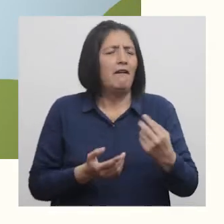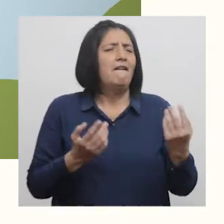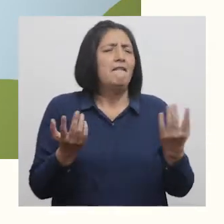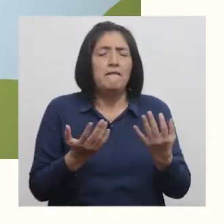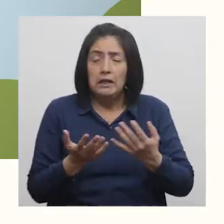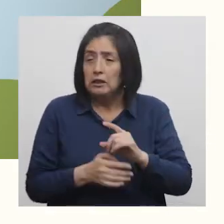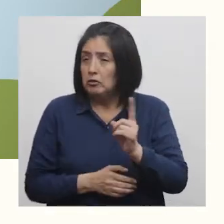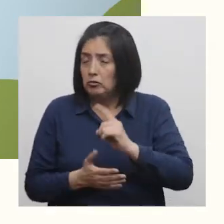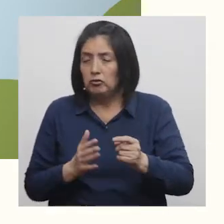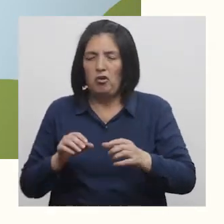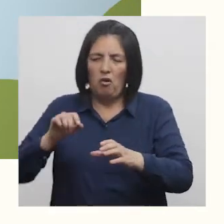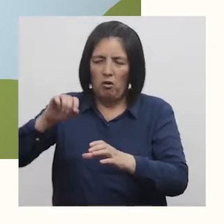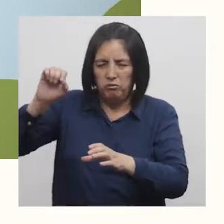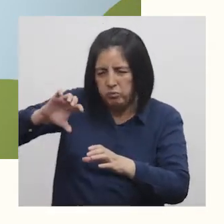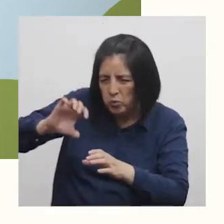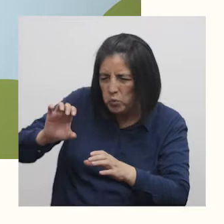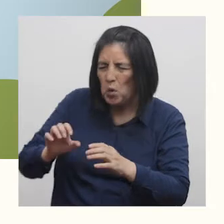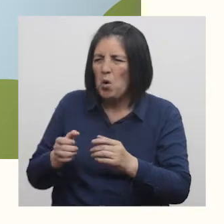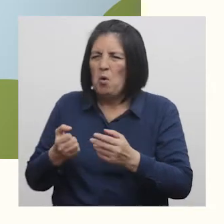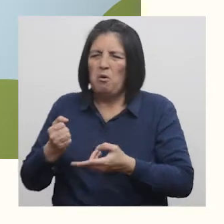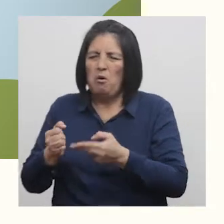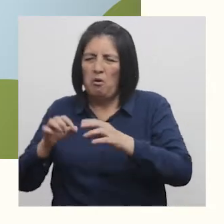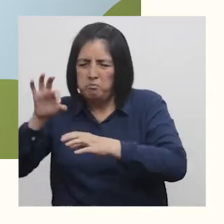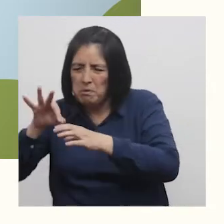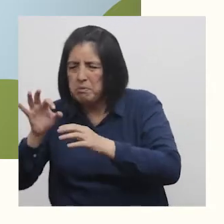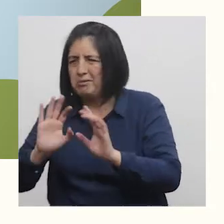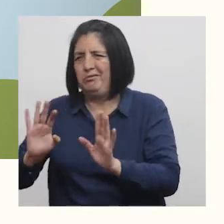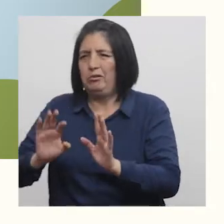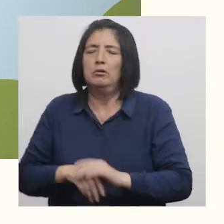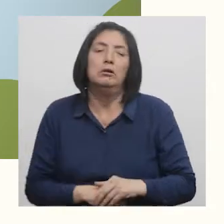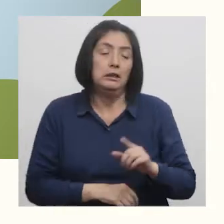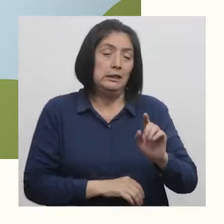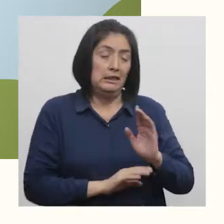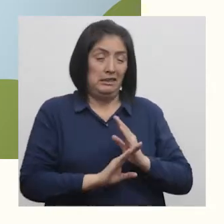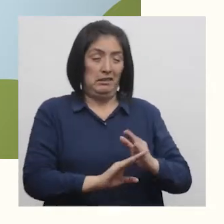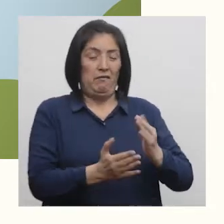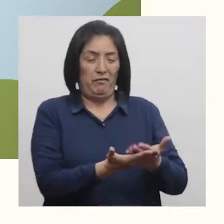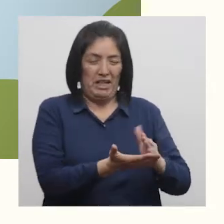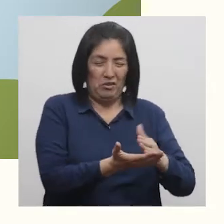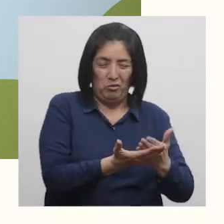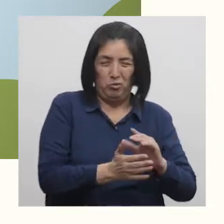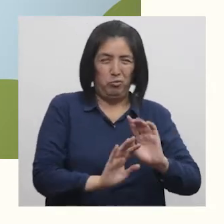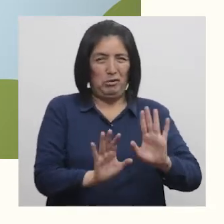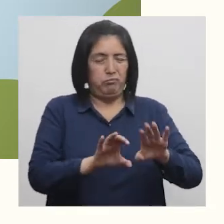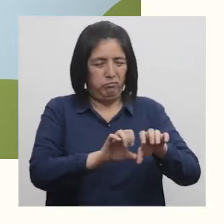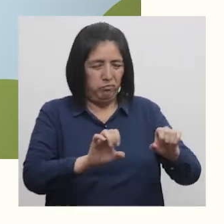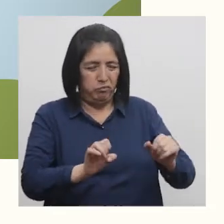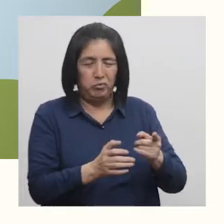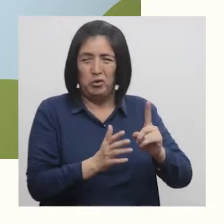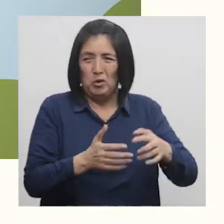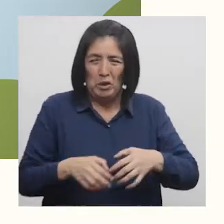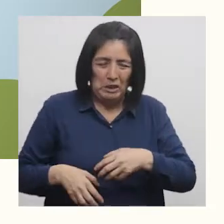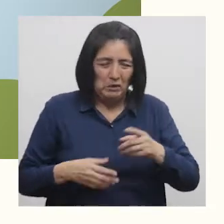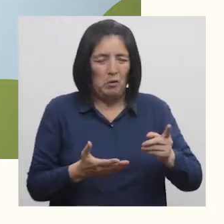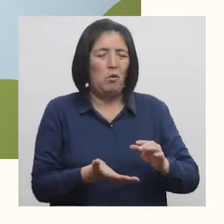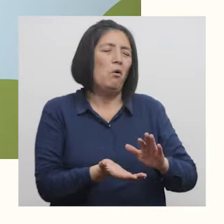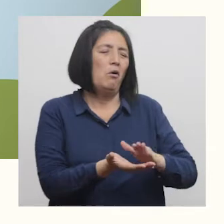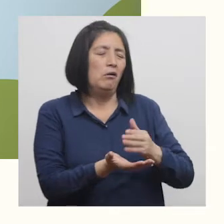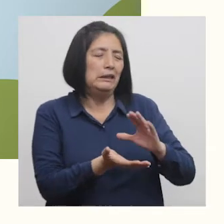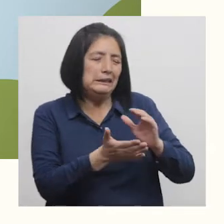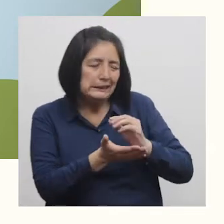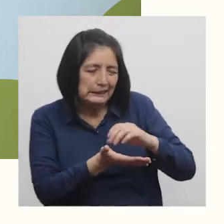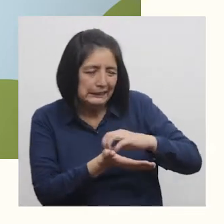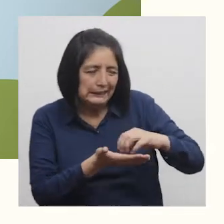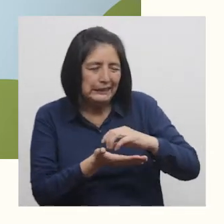sin conservantes y preservantes Evita el consumo de frituras Embutidos, vísceras, quesos mantecosos Y